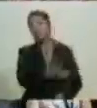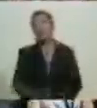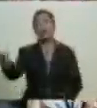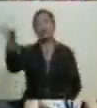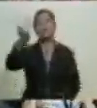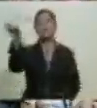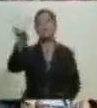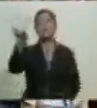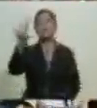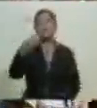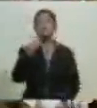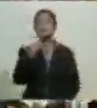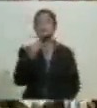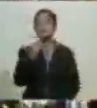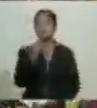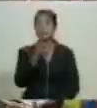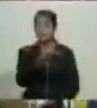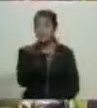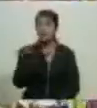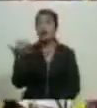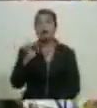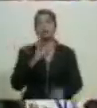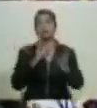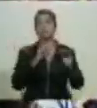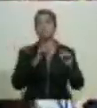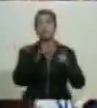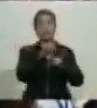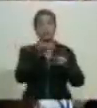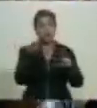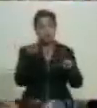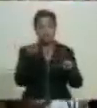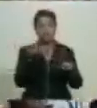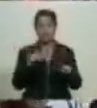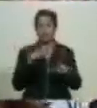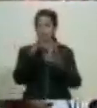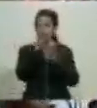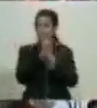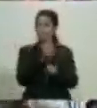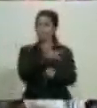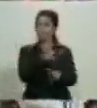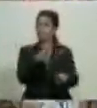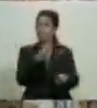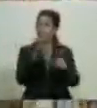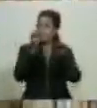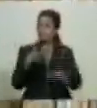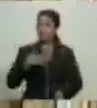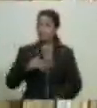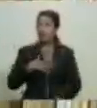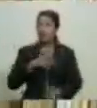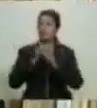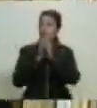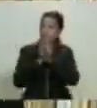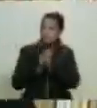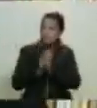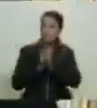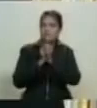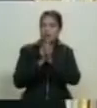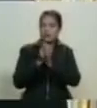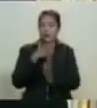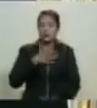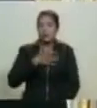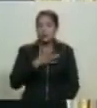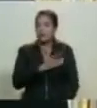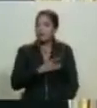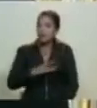yo les digo tengo una gran esperanza en ustedes cuenten con mi oración con mi mejor deseo